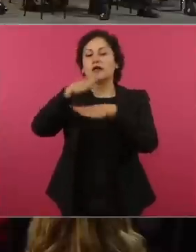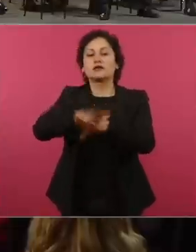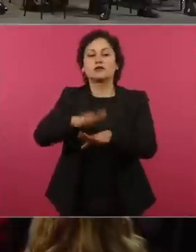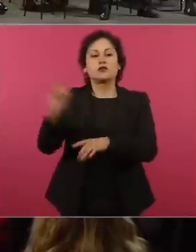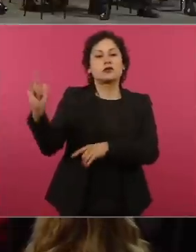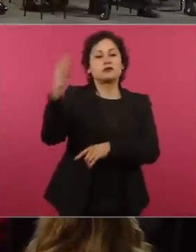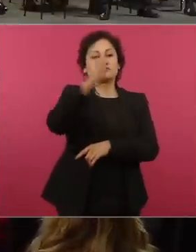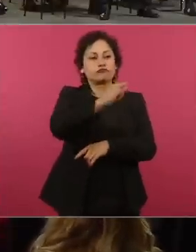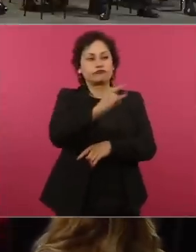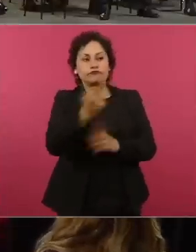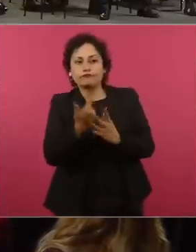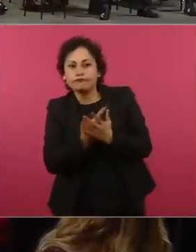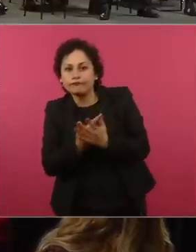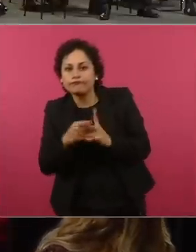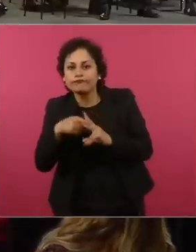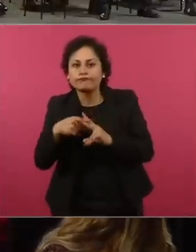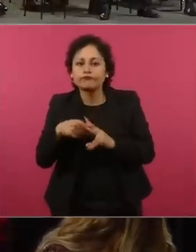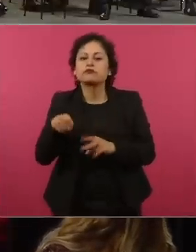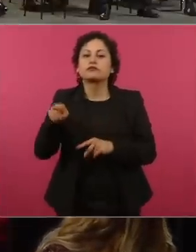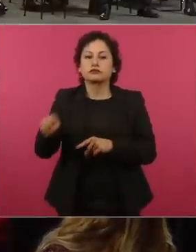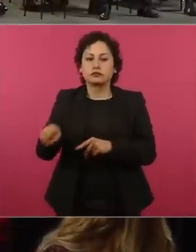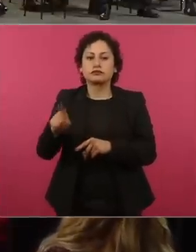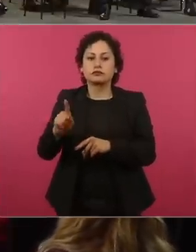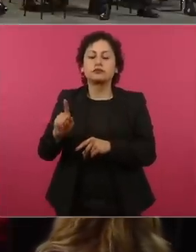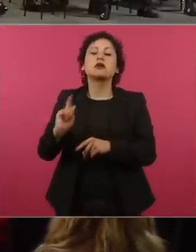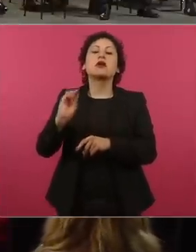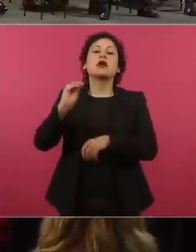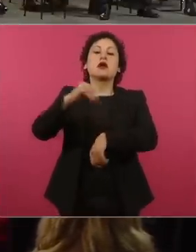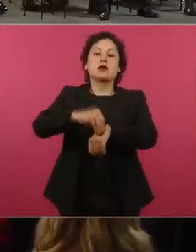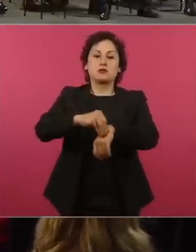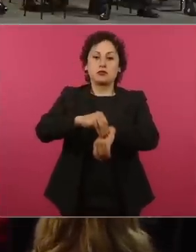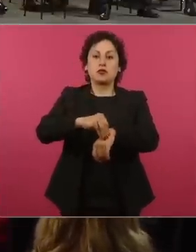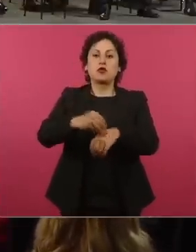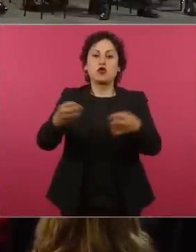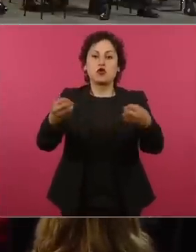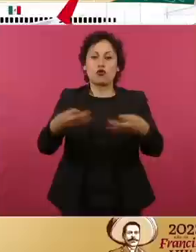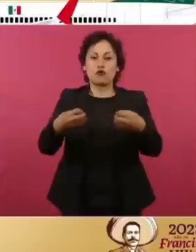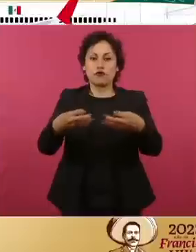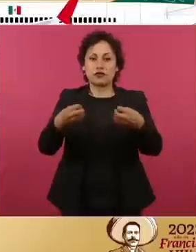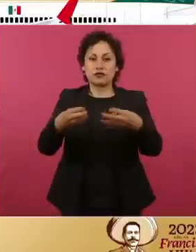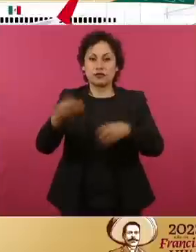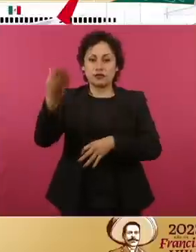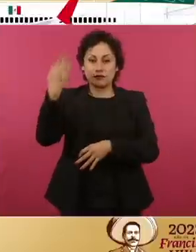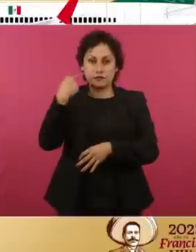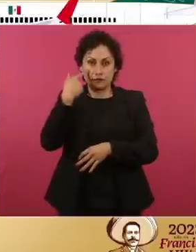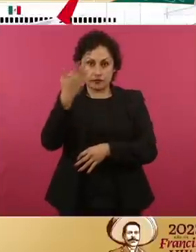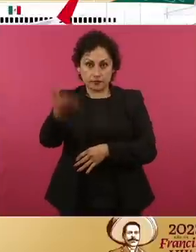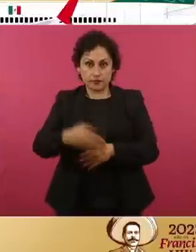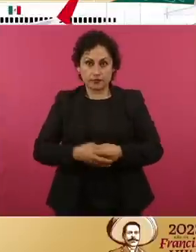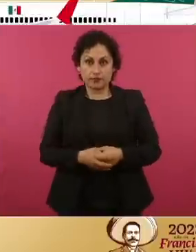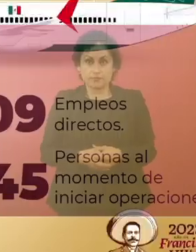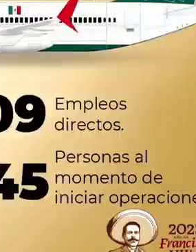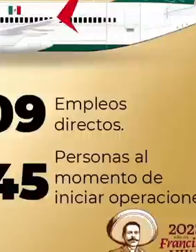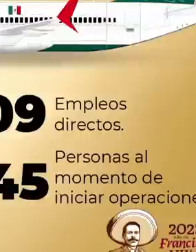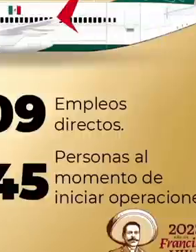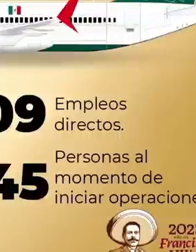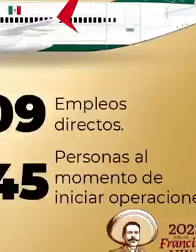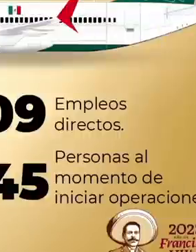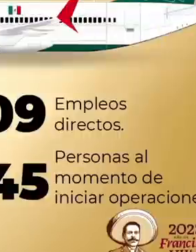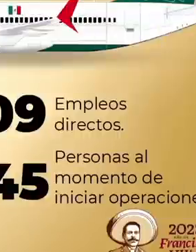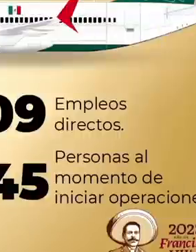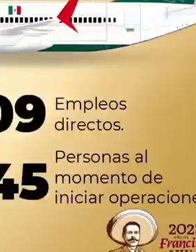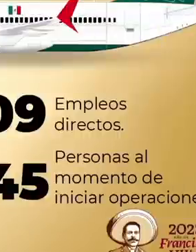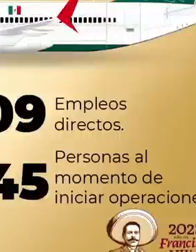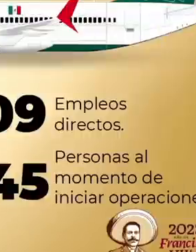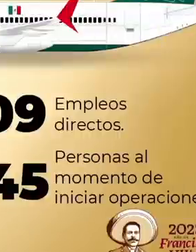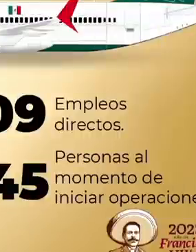aéreas, estableciendo sus oficinas centrales en la ex hacienda de Santa Lucía, Estado de México, que está